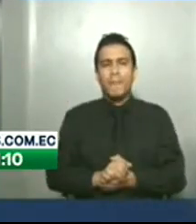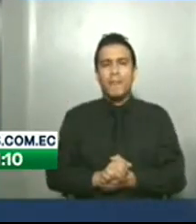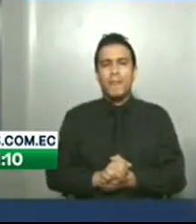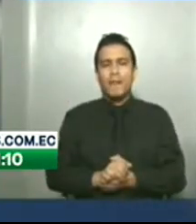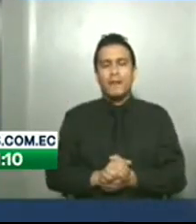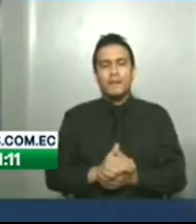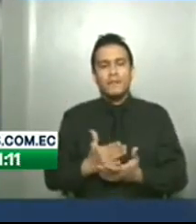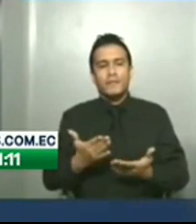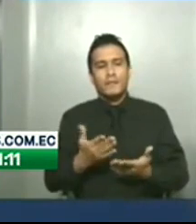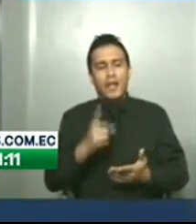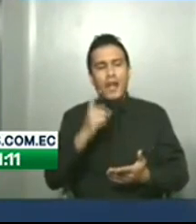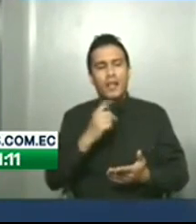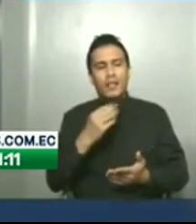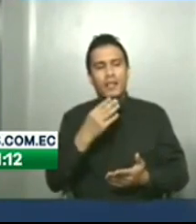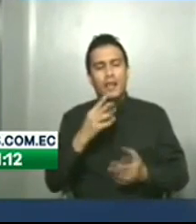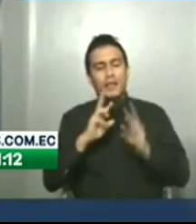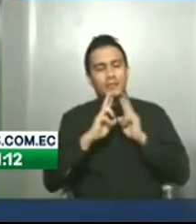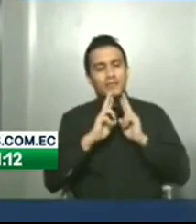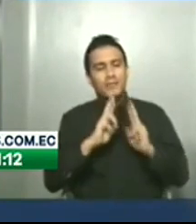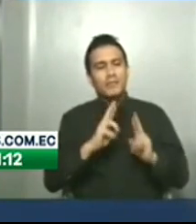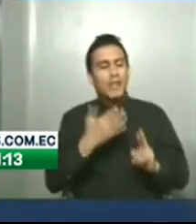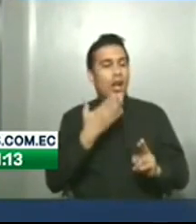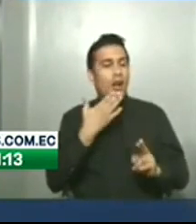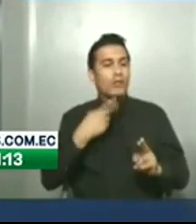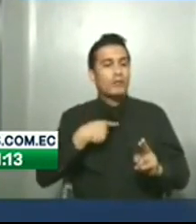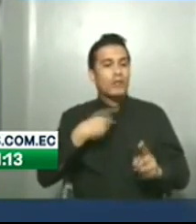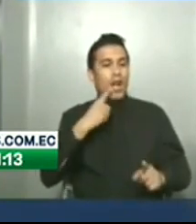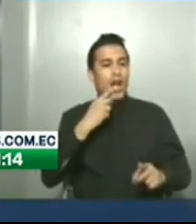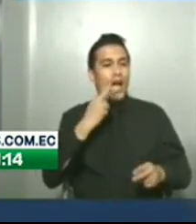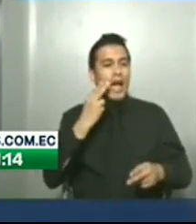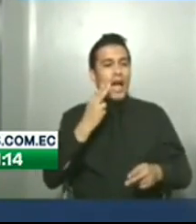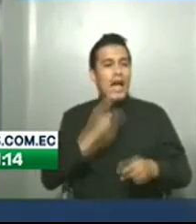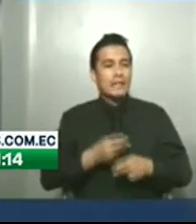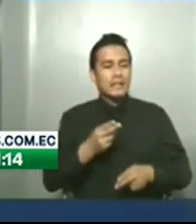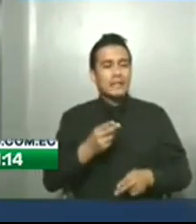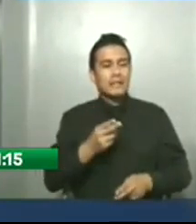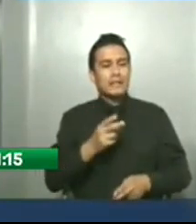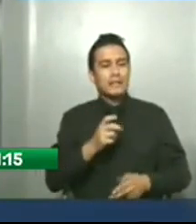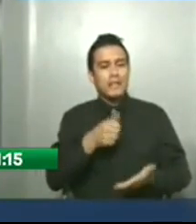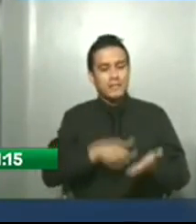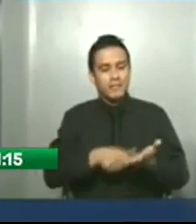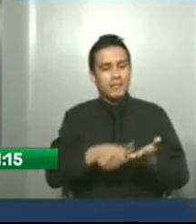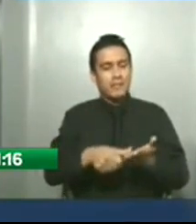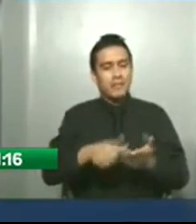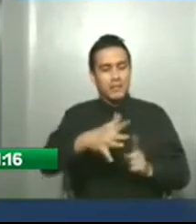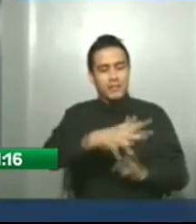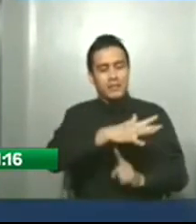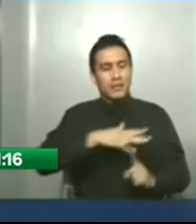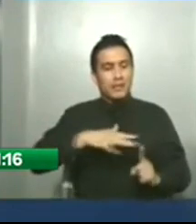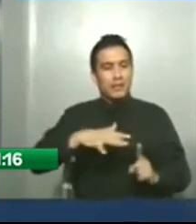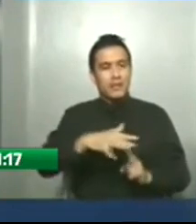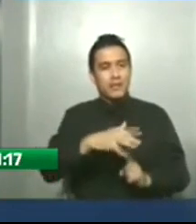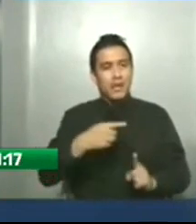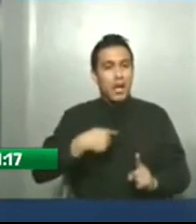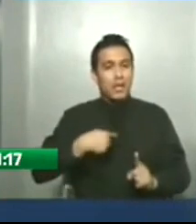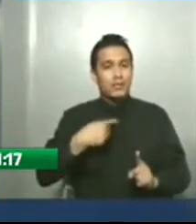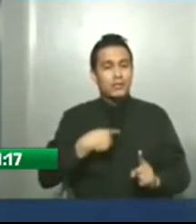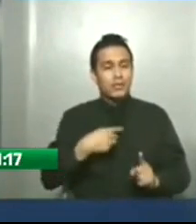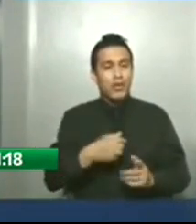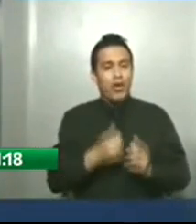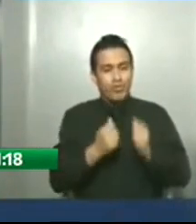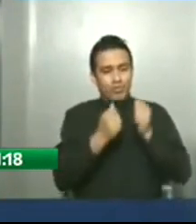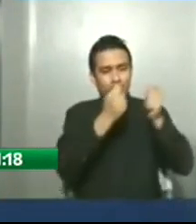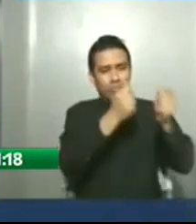de comentarle que como ex ministra de Ambiente y en esa época en funciones, otorgué y descentralicé las competencias del